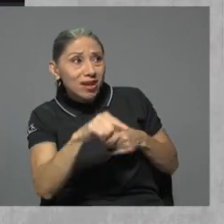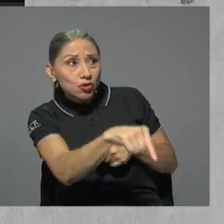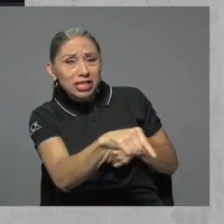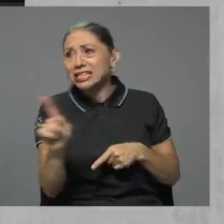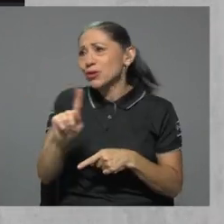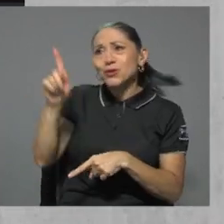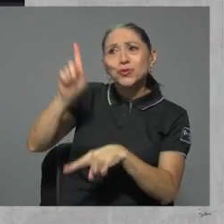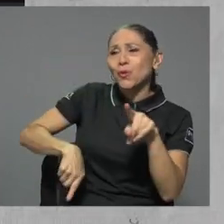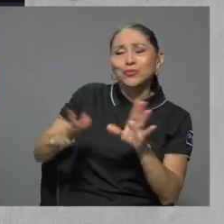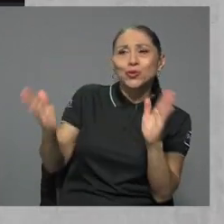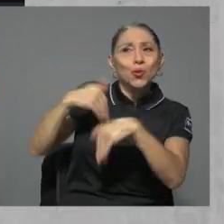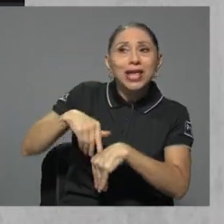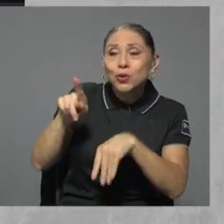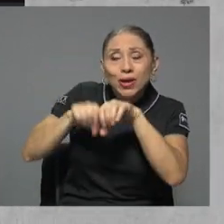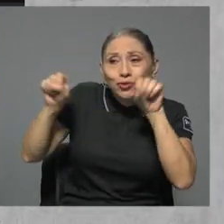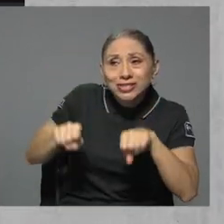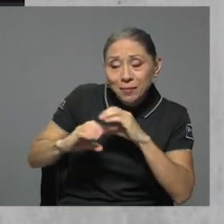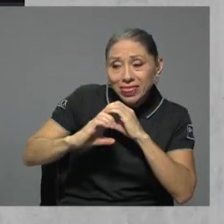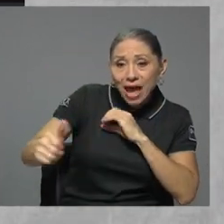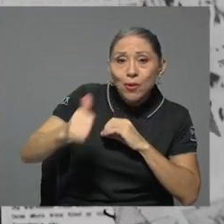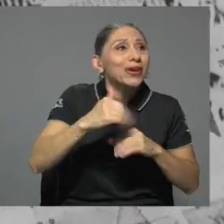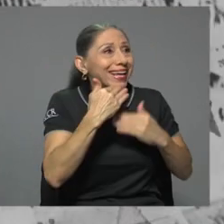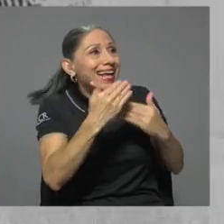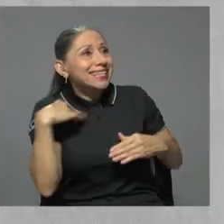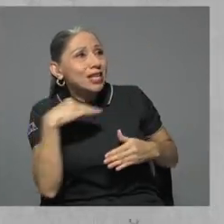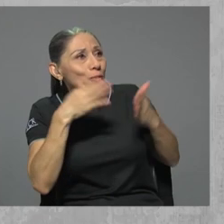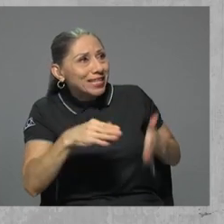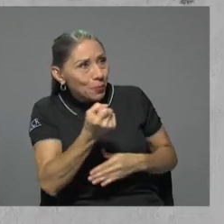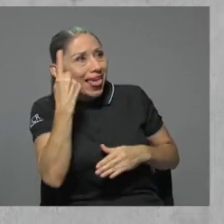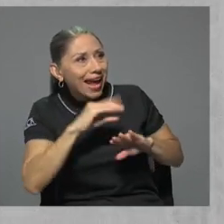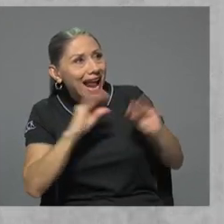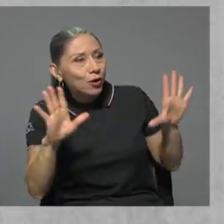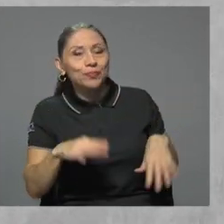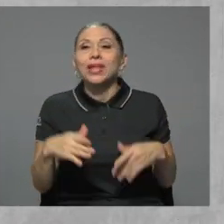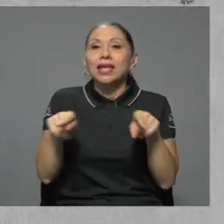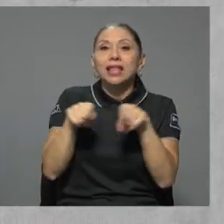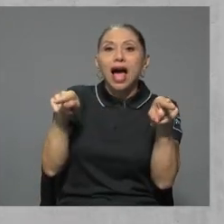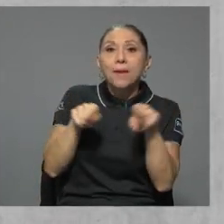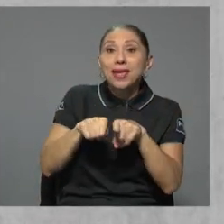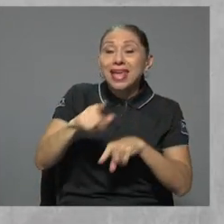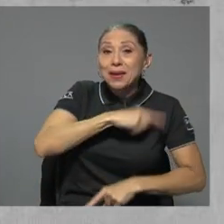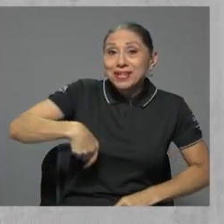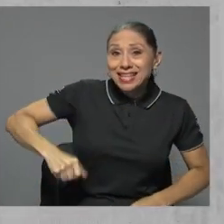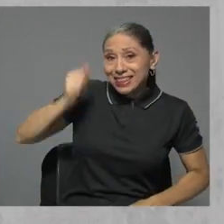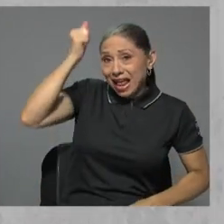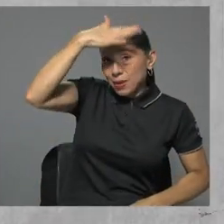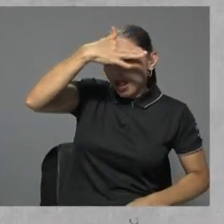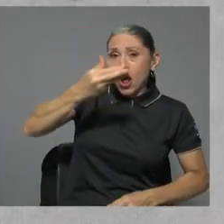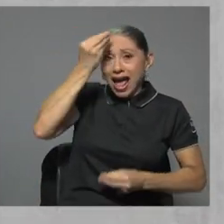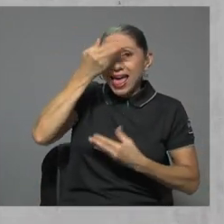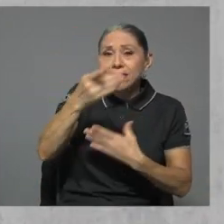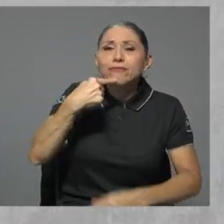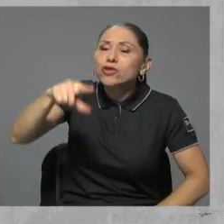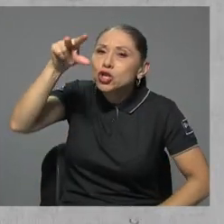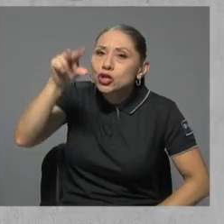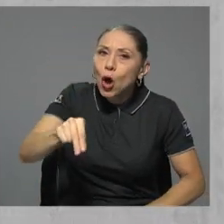hay un sistema de acueductos en Gracias, ministro, me queda claro. También anunció el presidente Alvarado un rotundo no a